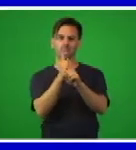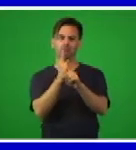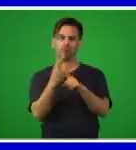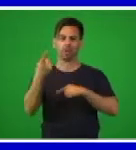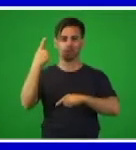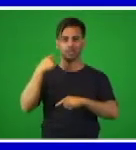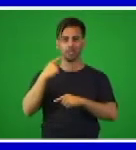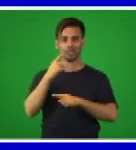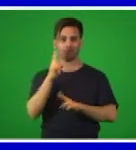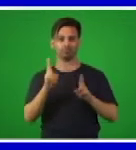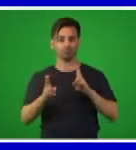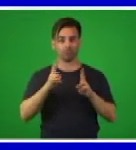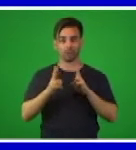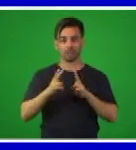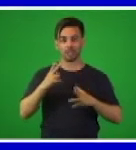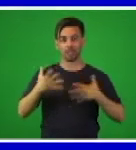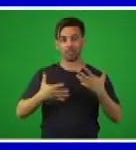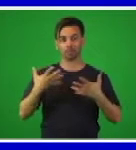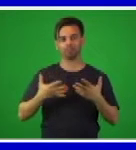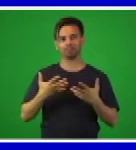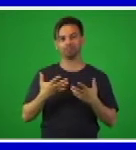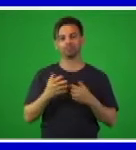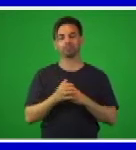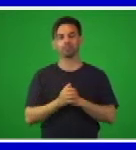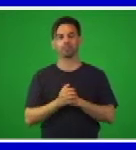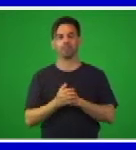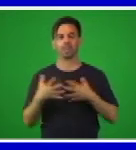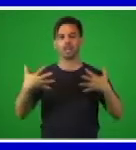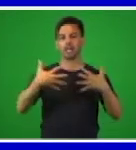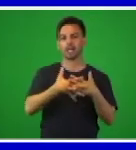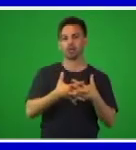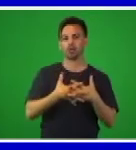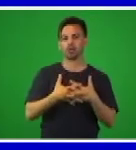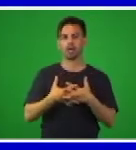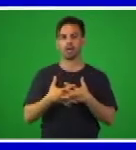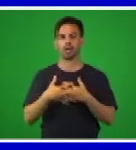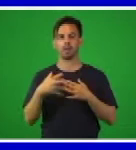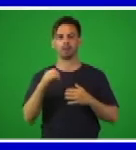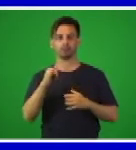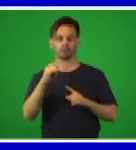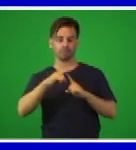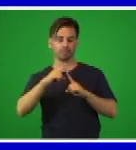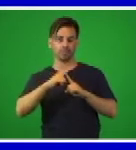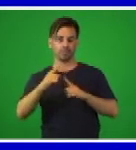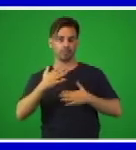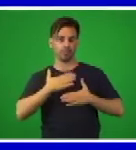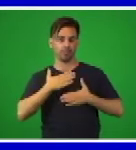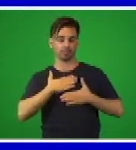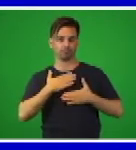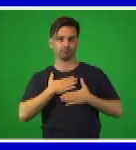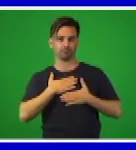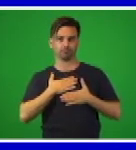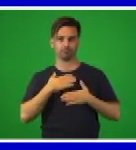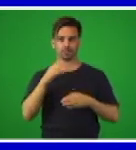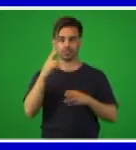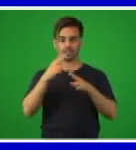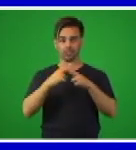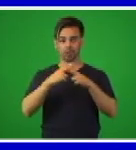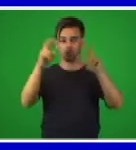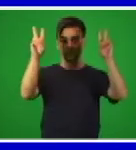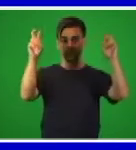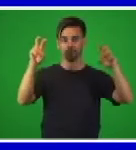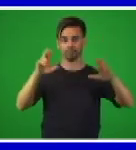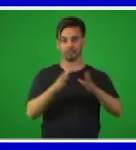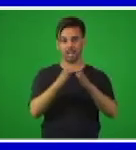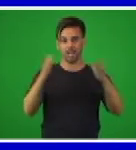relacionada con el estudio independiente, que fue la lectura El Gran Cofre de los Recuerdos. Ahí lo tienen en pantalla y